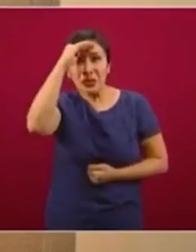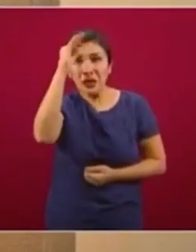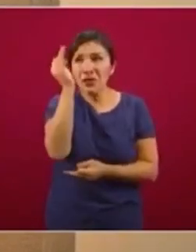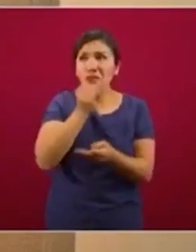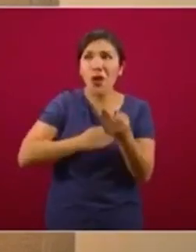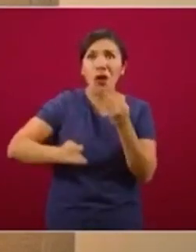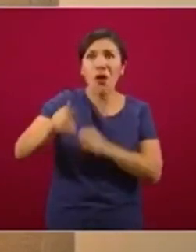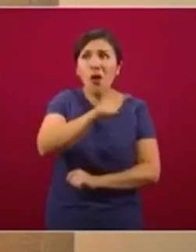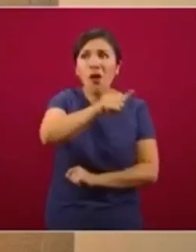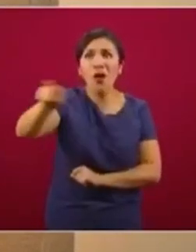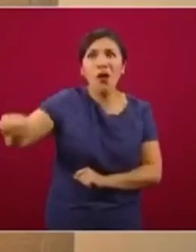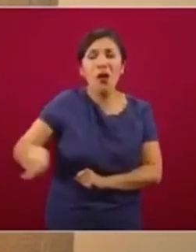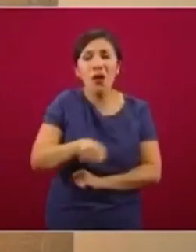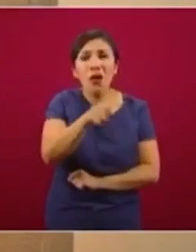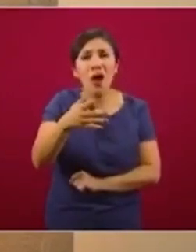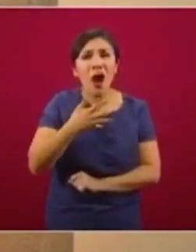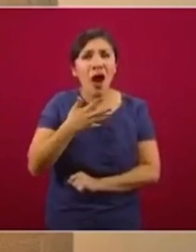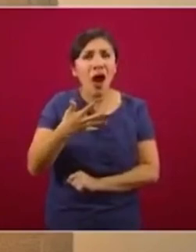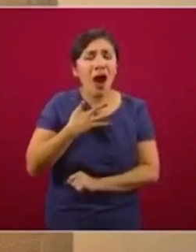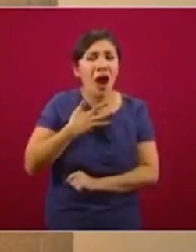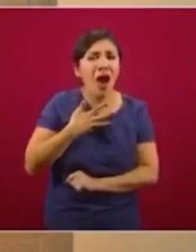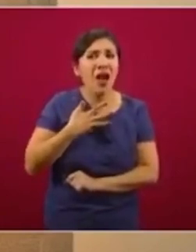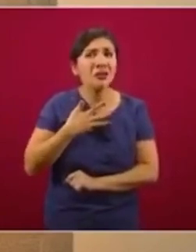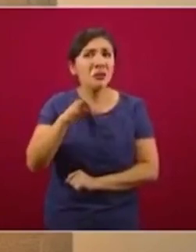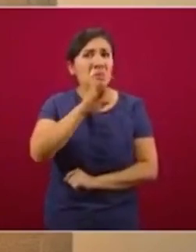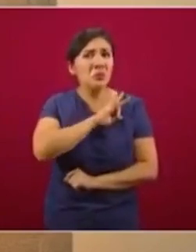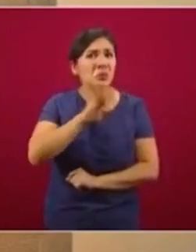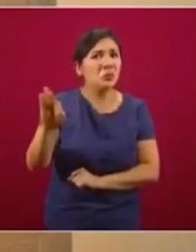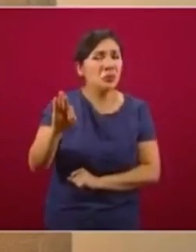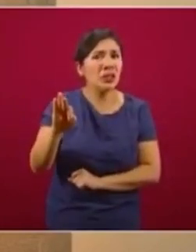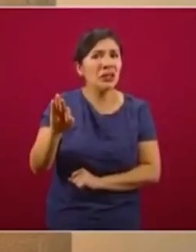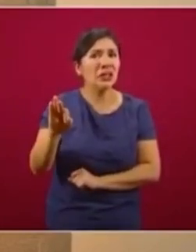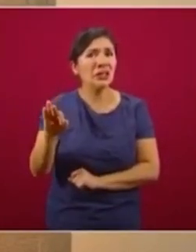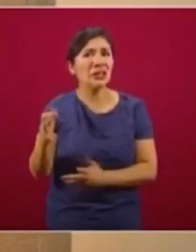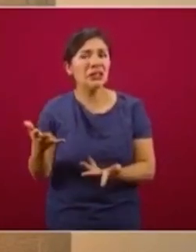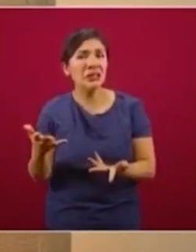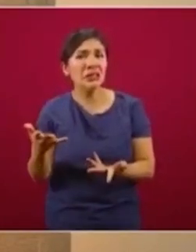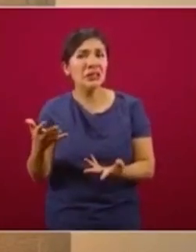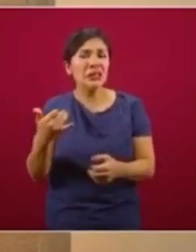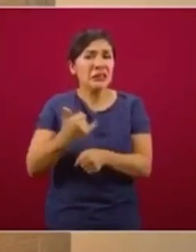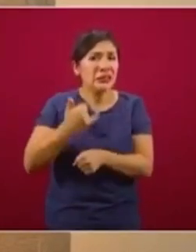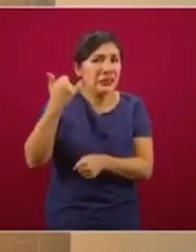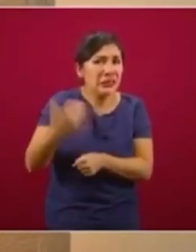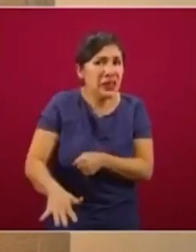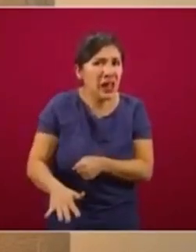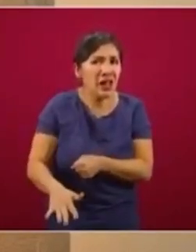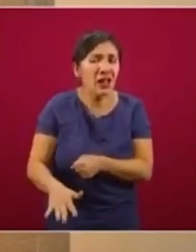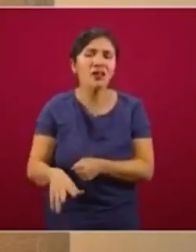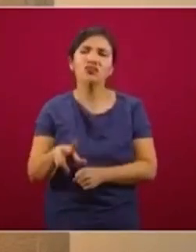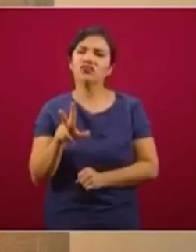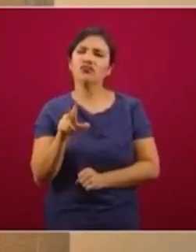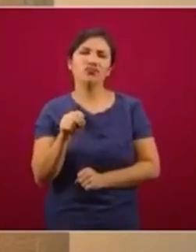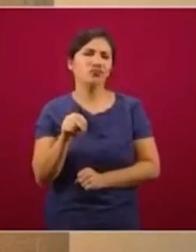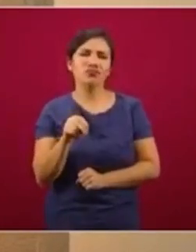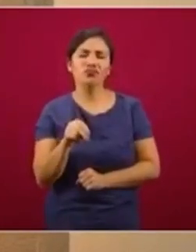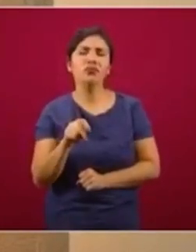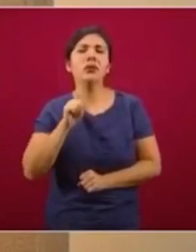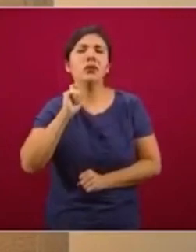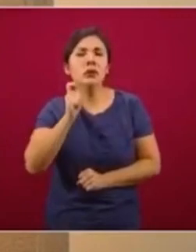demás son un potencial amenaza, sino que